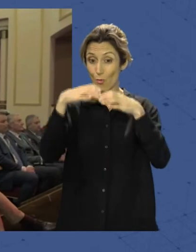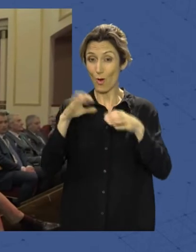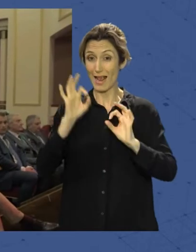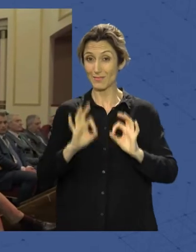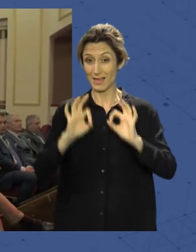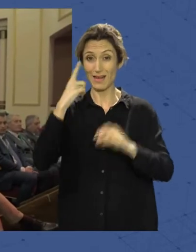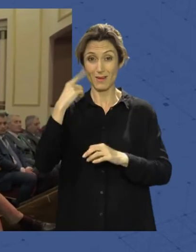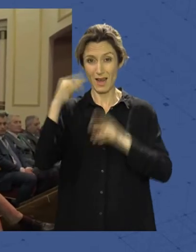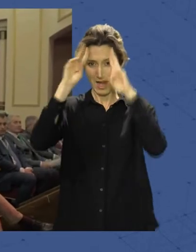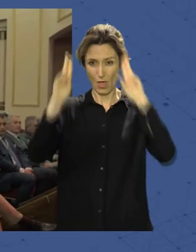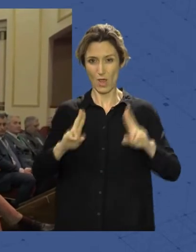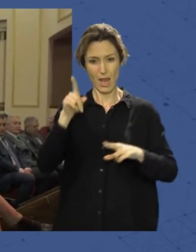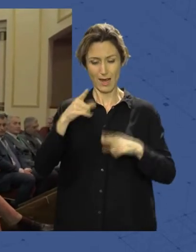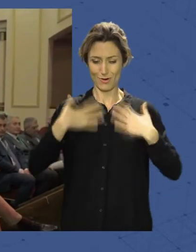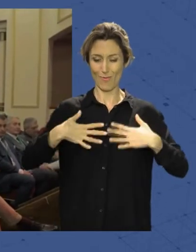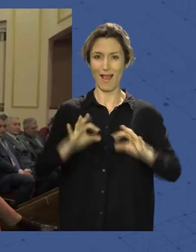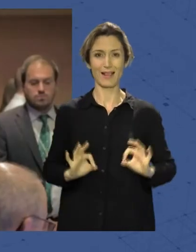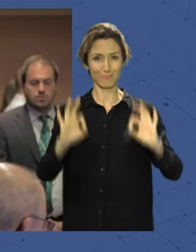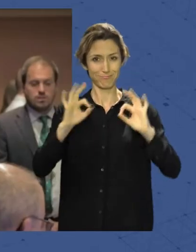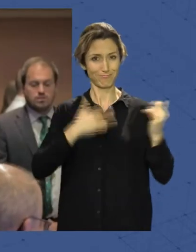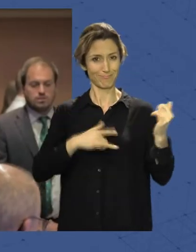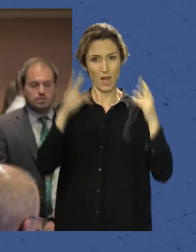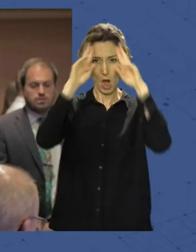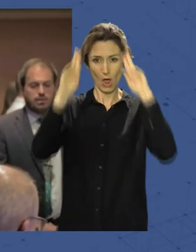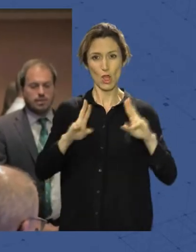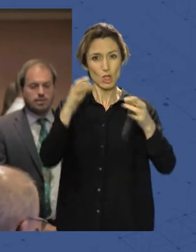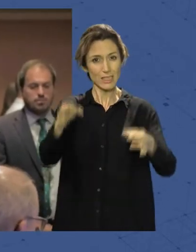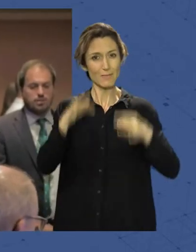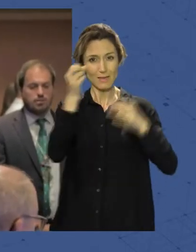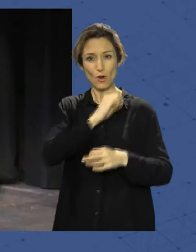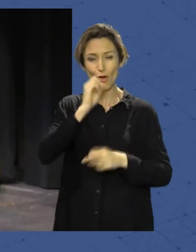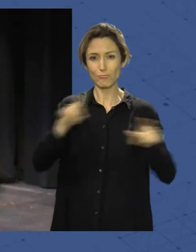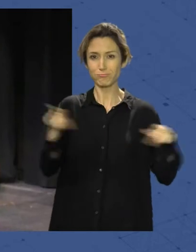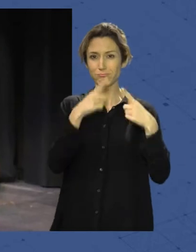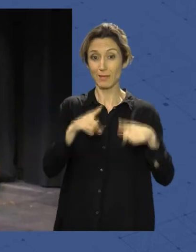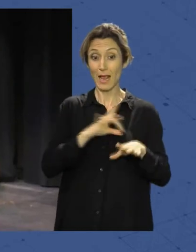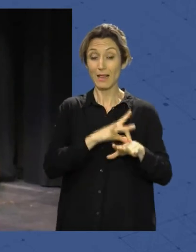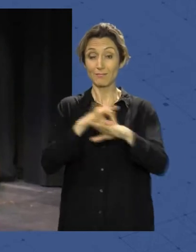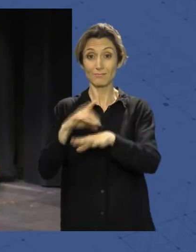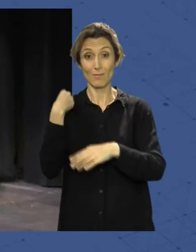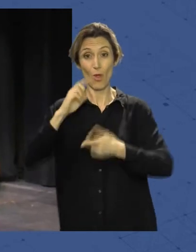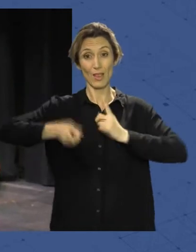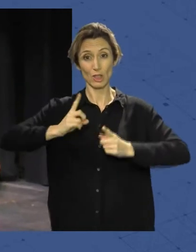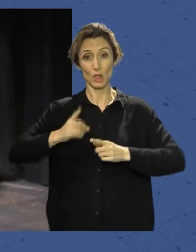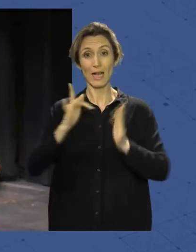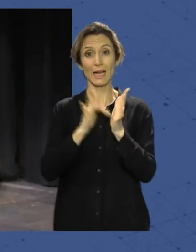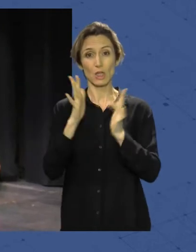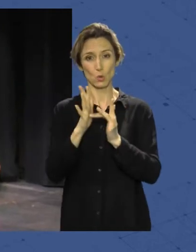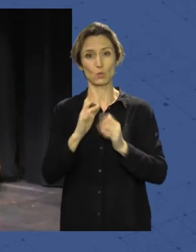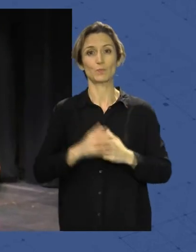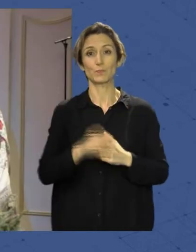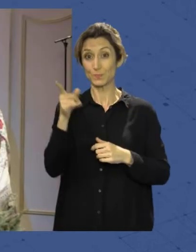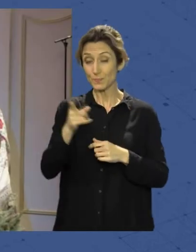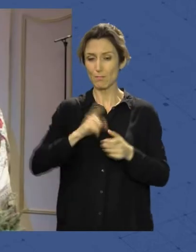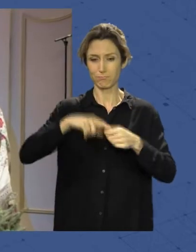teatro a polo vestido de aldea, en el que el coro de la hermandad, Rocío Siempre, ha ofrecido un concierto dirigido por su actual director, Jesús Alonso Seiles, con la